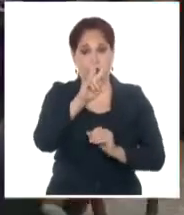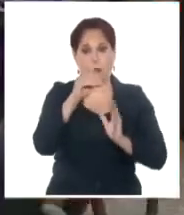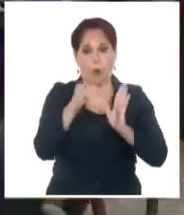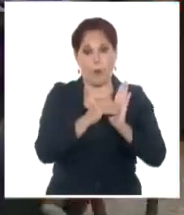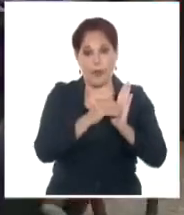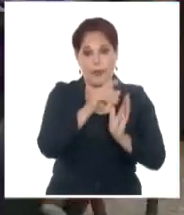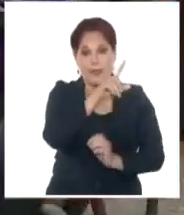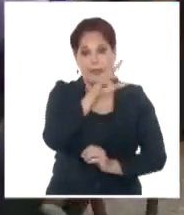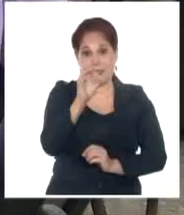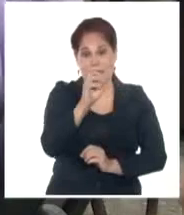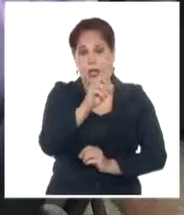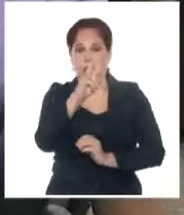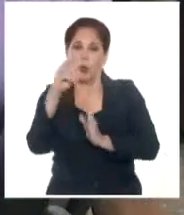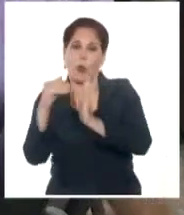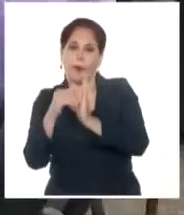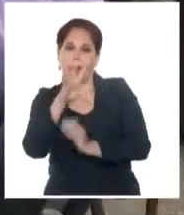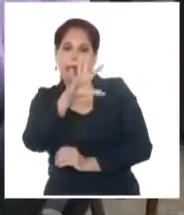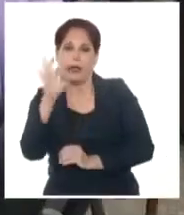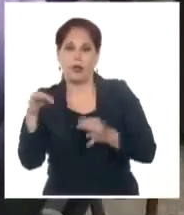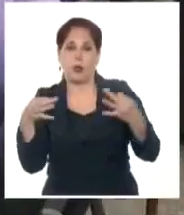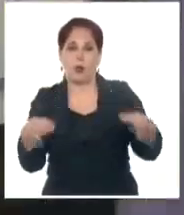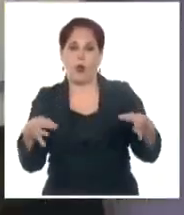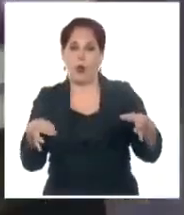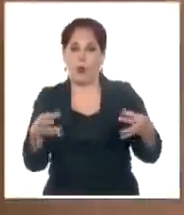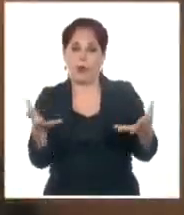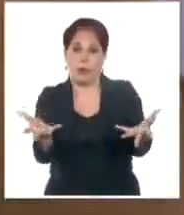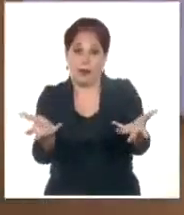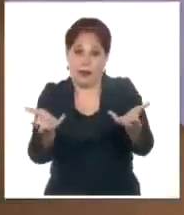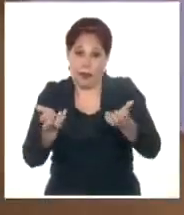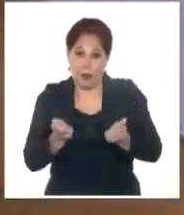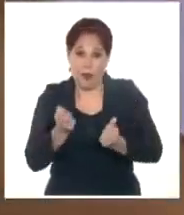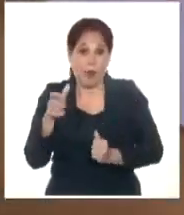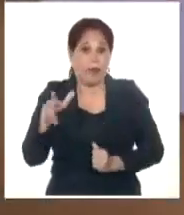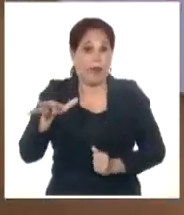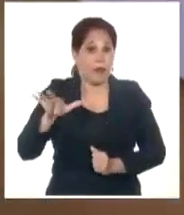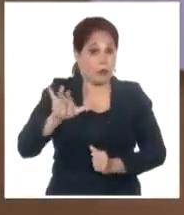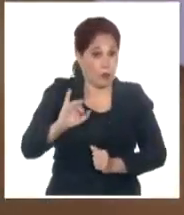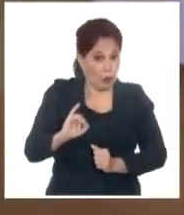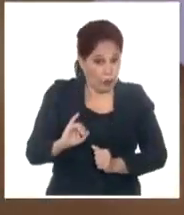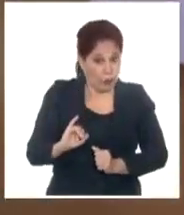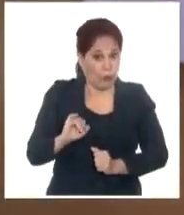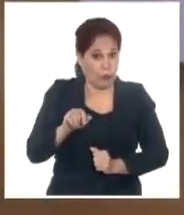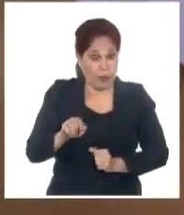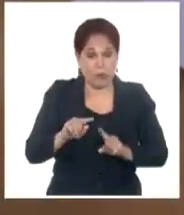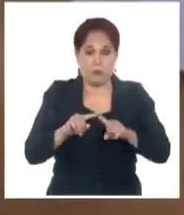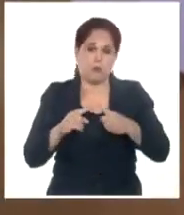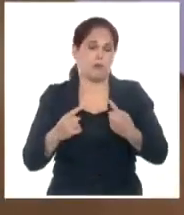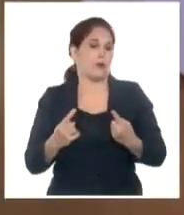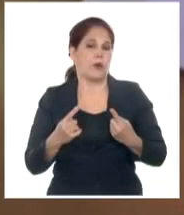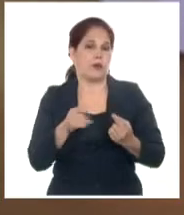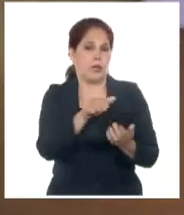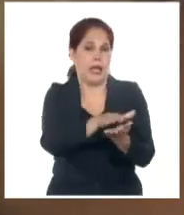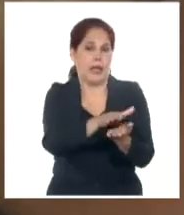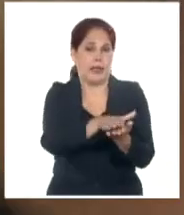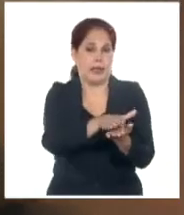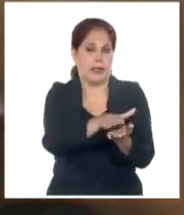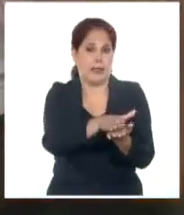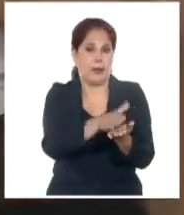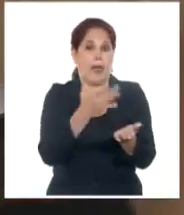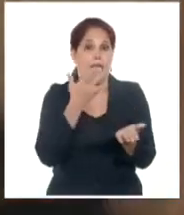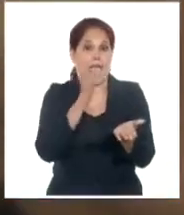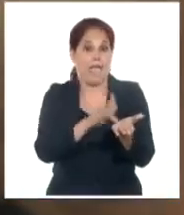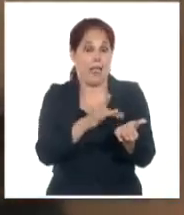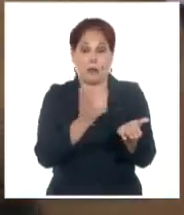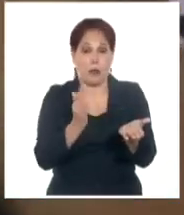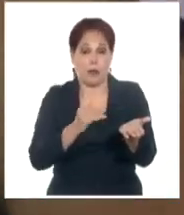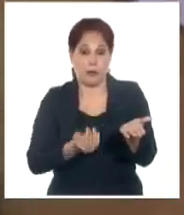.100 y 2.500 documentos diarios, teniendo en cuenta el stock, la reserva que teníamos de pegatinas,